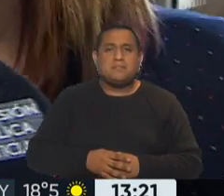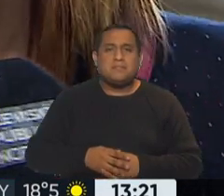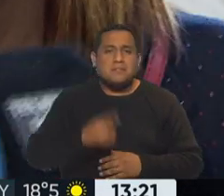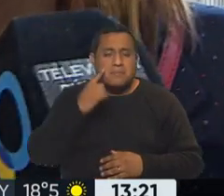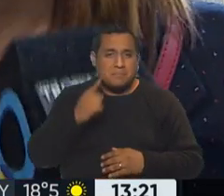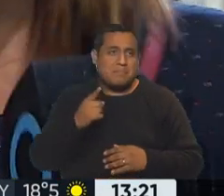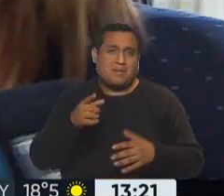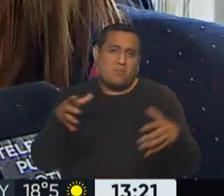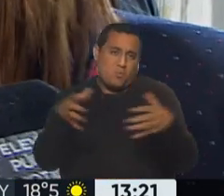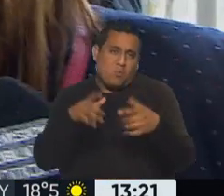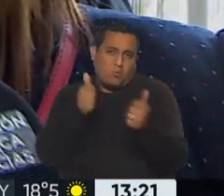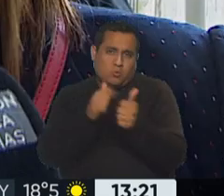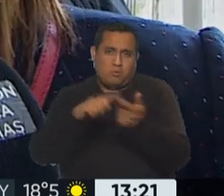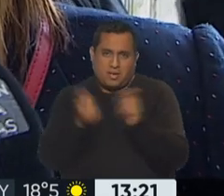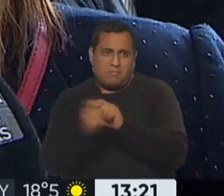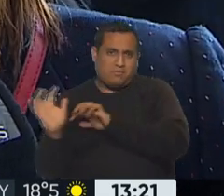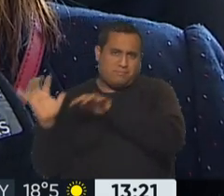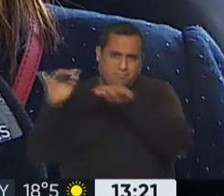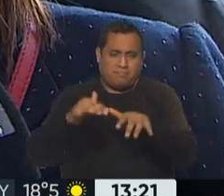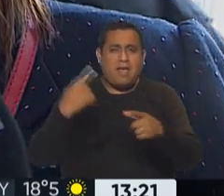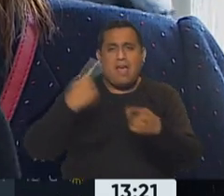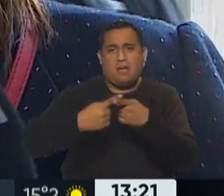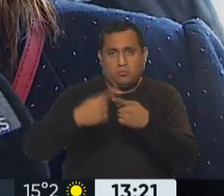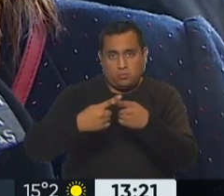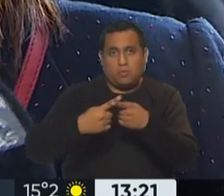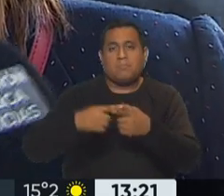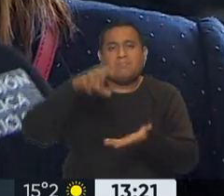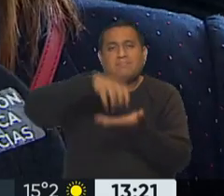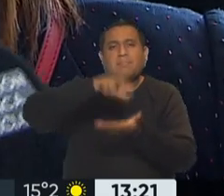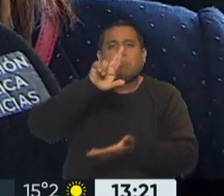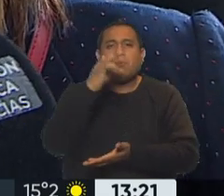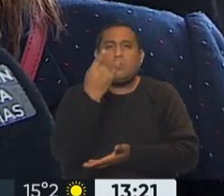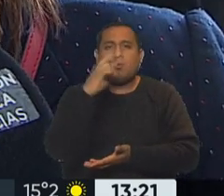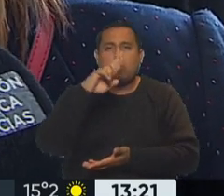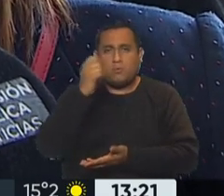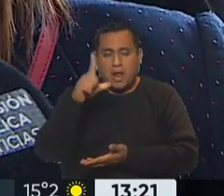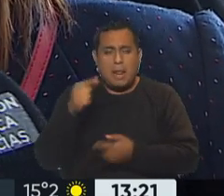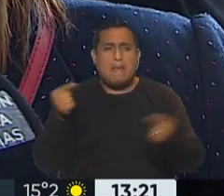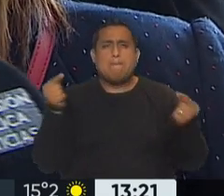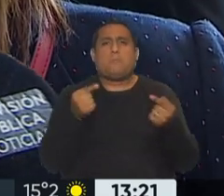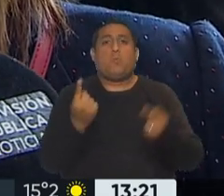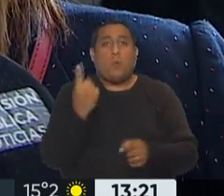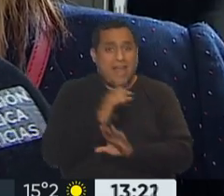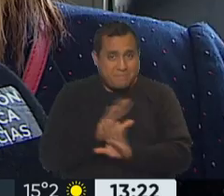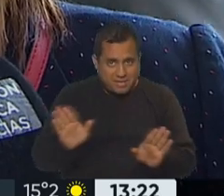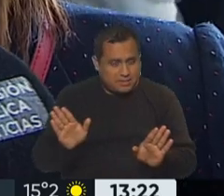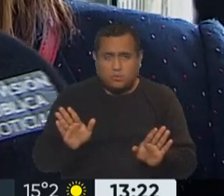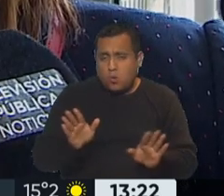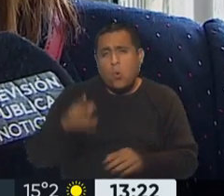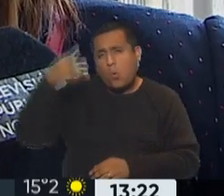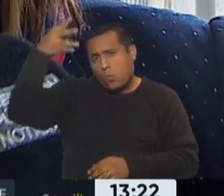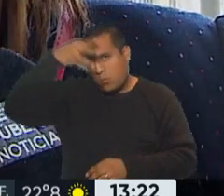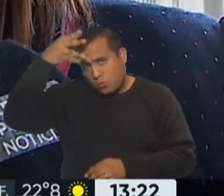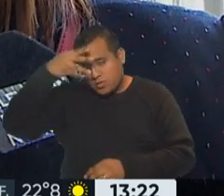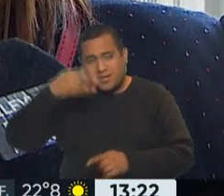y militantes de Juntos por el Cambio, ese acto se concretó en la rural. Pero no es el único cruce, porque hablamos en este caso de Patricia Bullrich